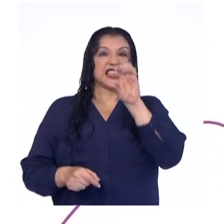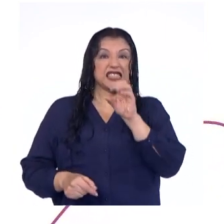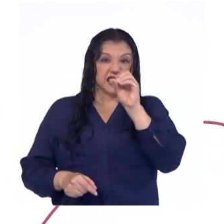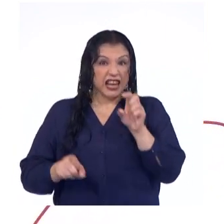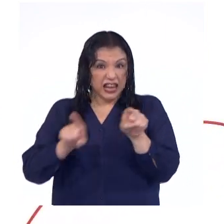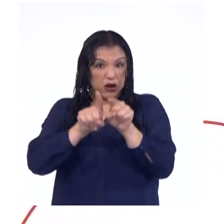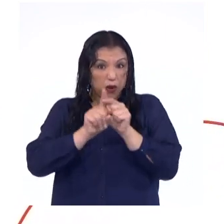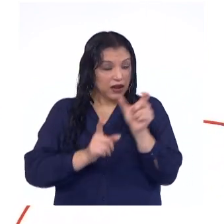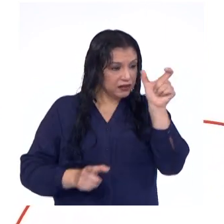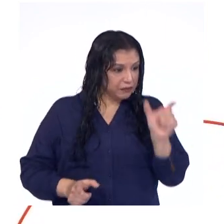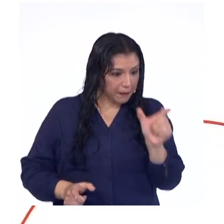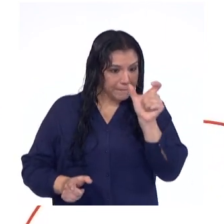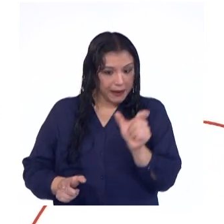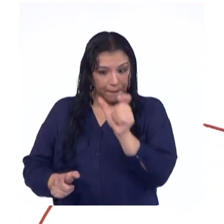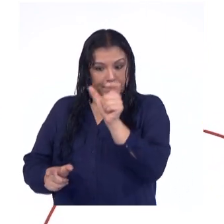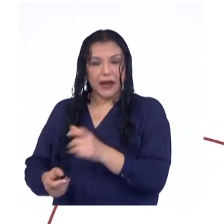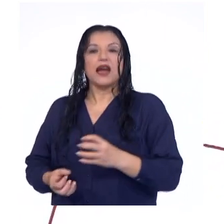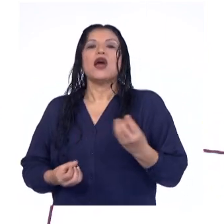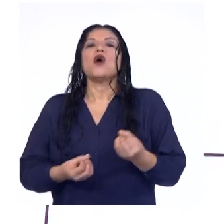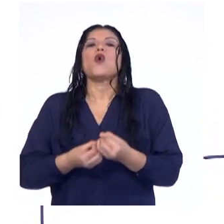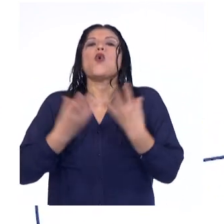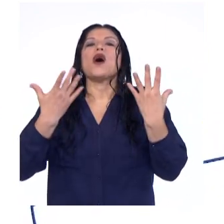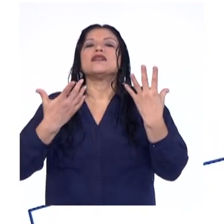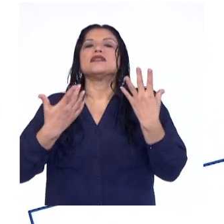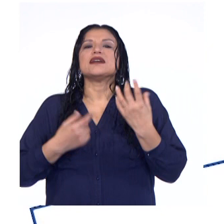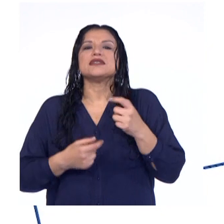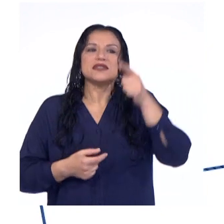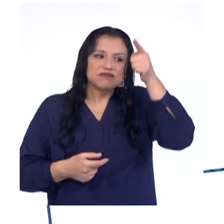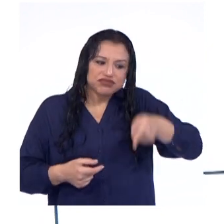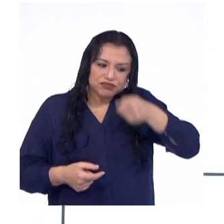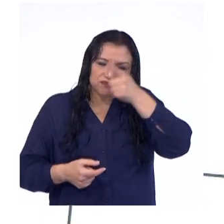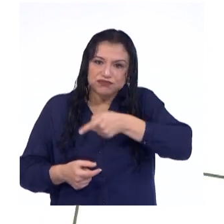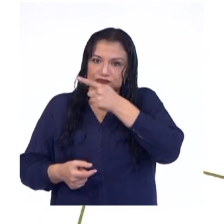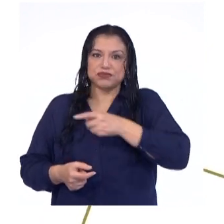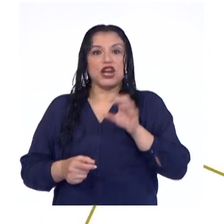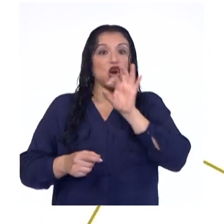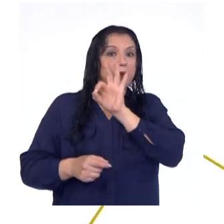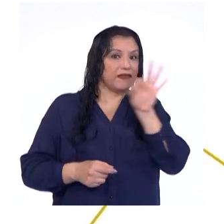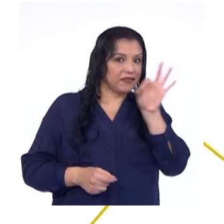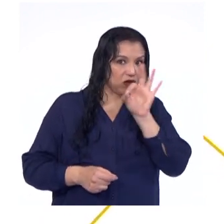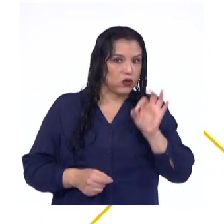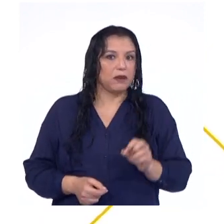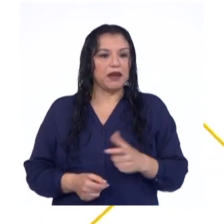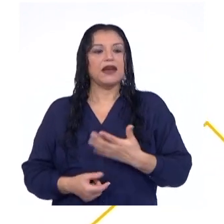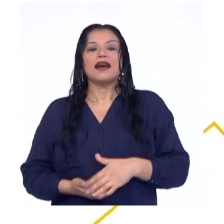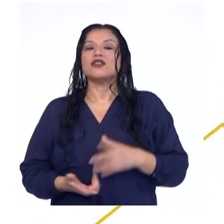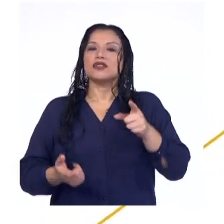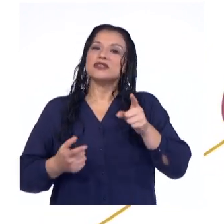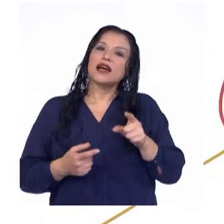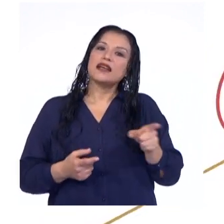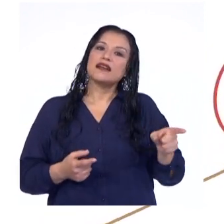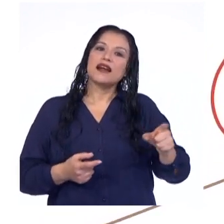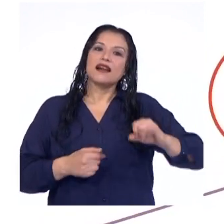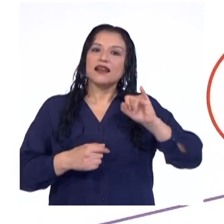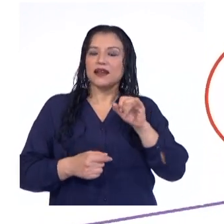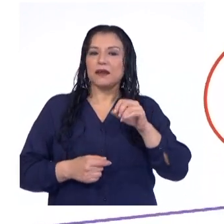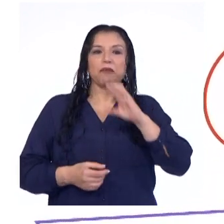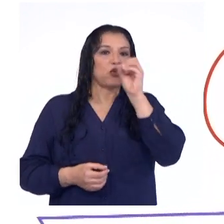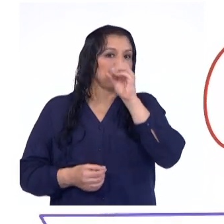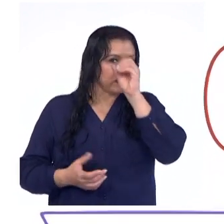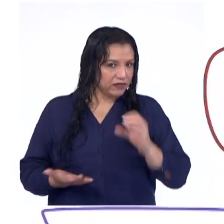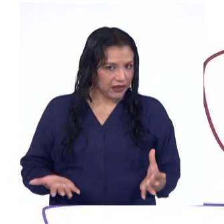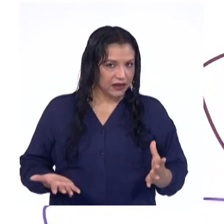iguales, aplicamos 99 criterios de división. Cada percentil deja a su izquierda el i% de los datos.